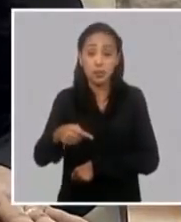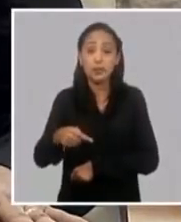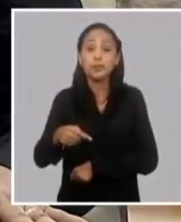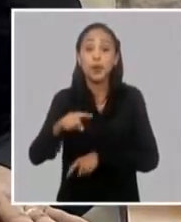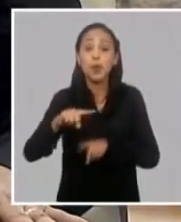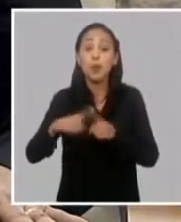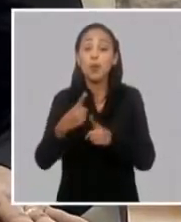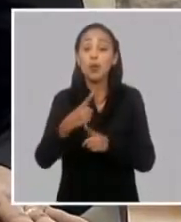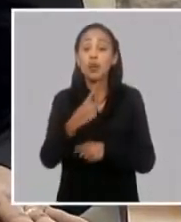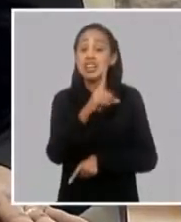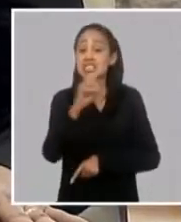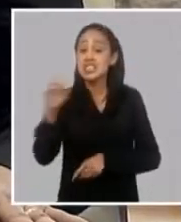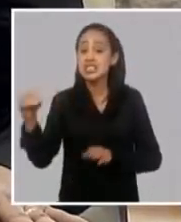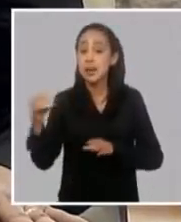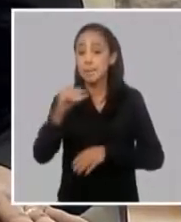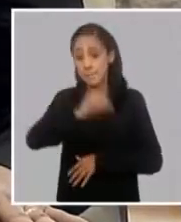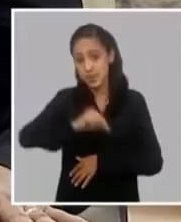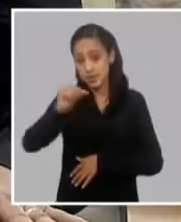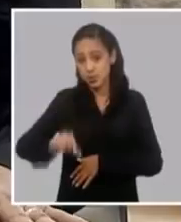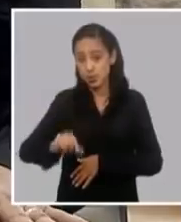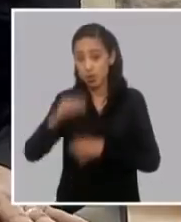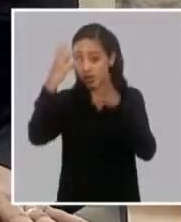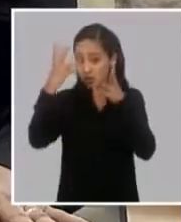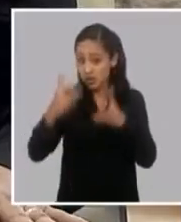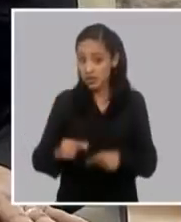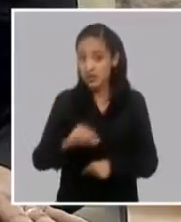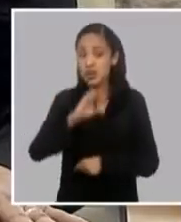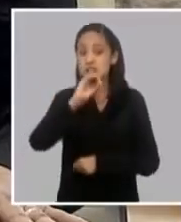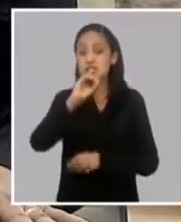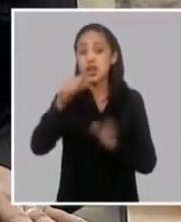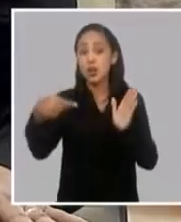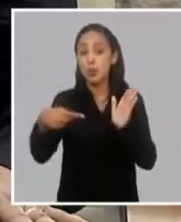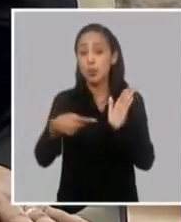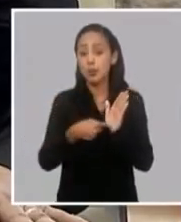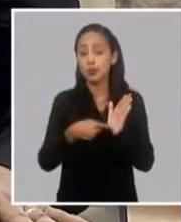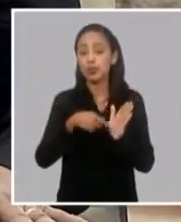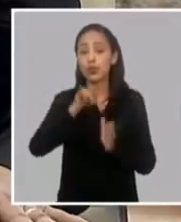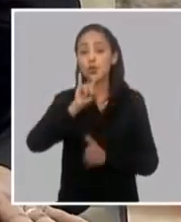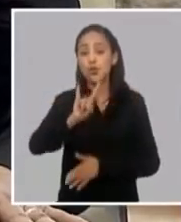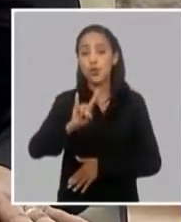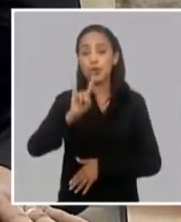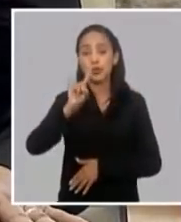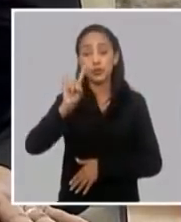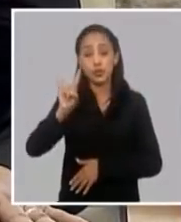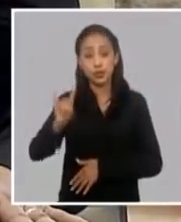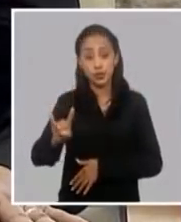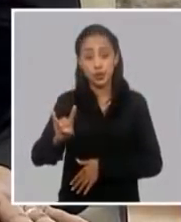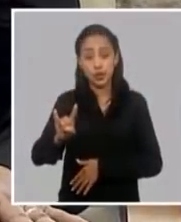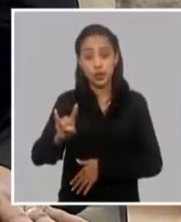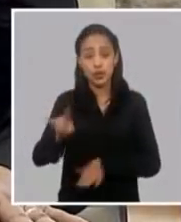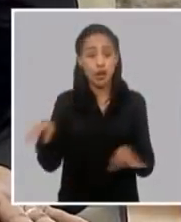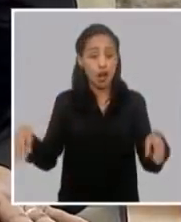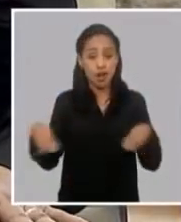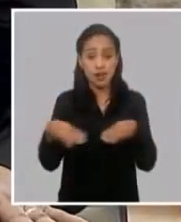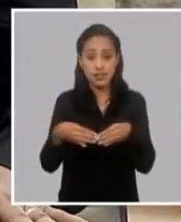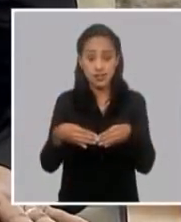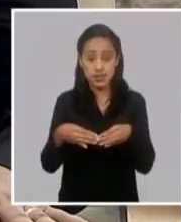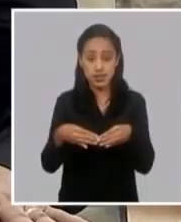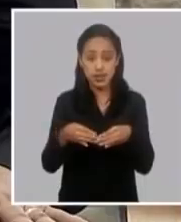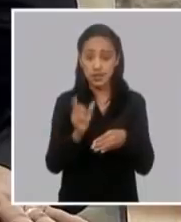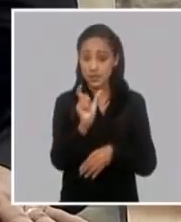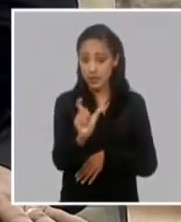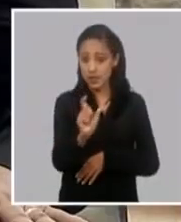habitantes, con una cifra de 0.99 al cierre del 11